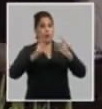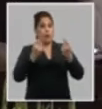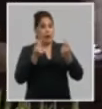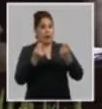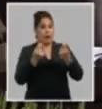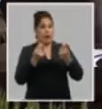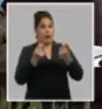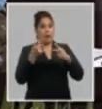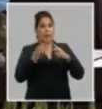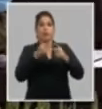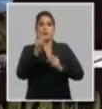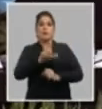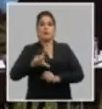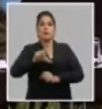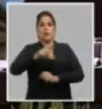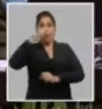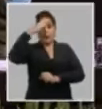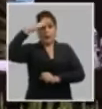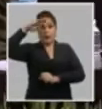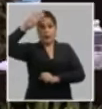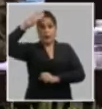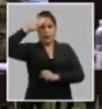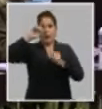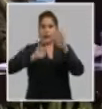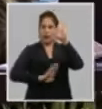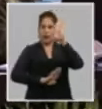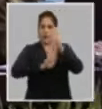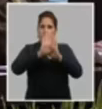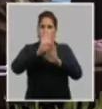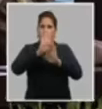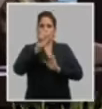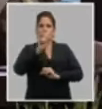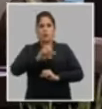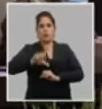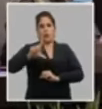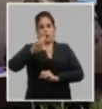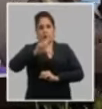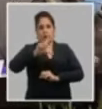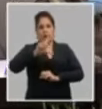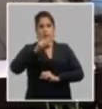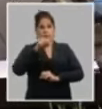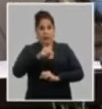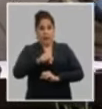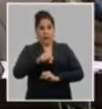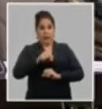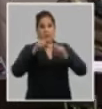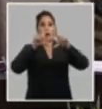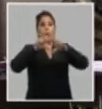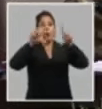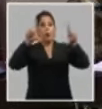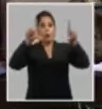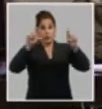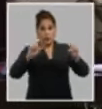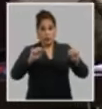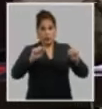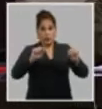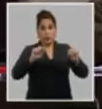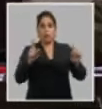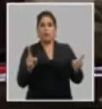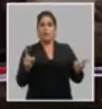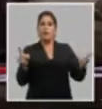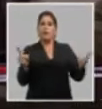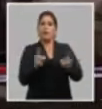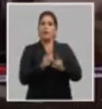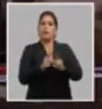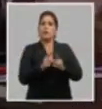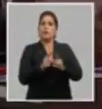económico y social cubano de desarrollo socialista. Esta conceptualización resume